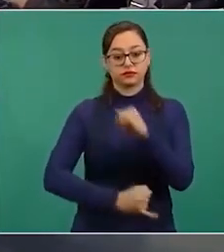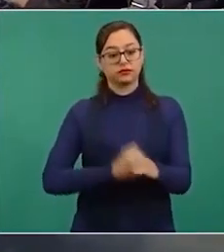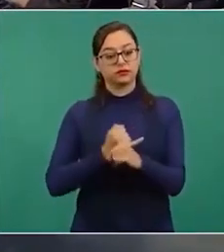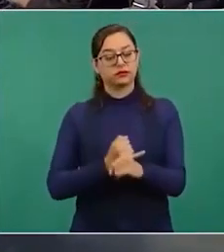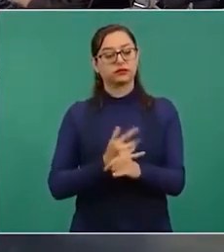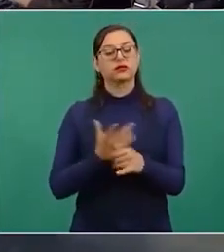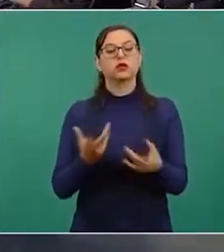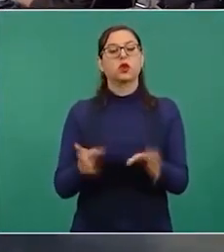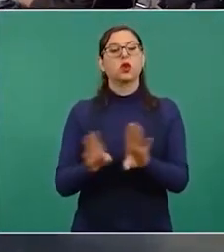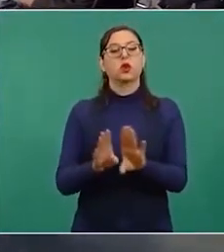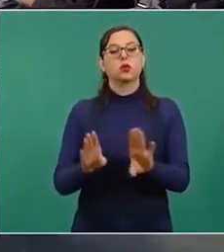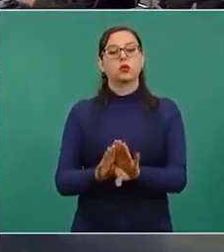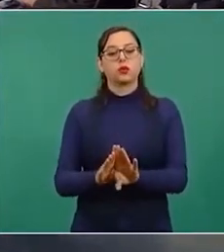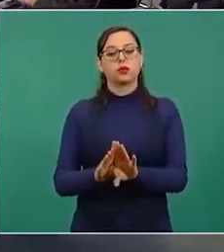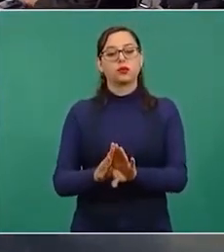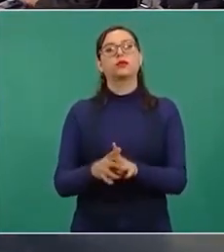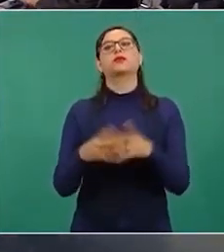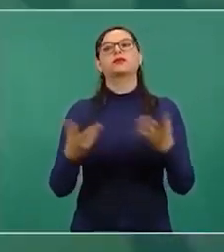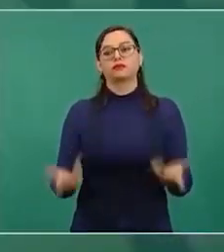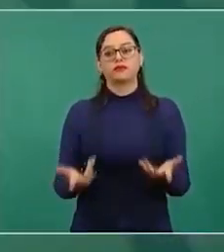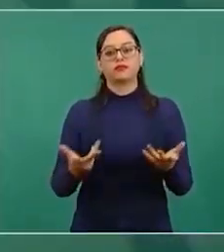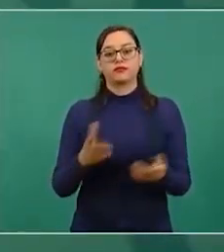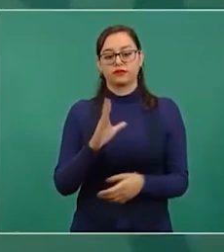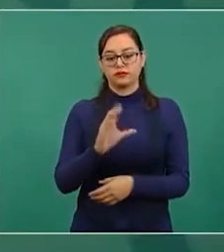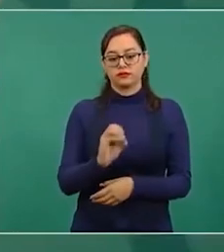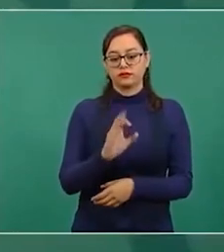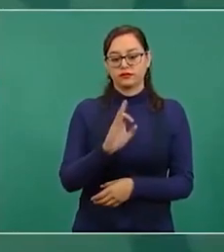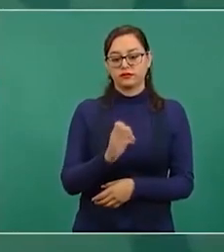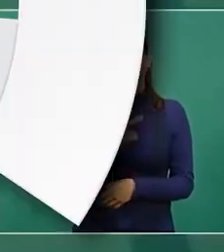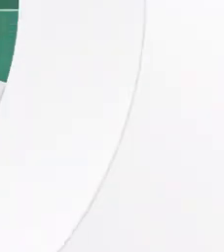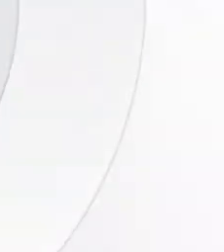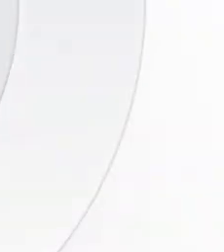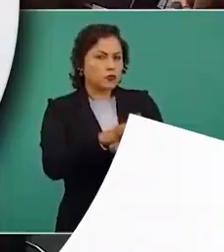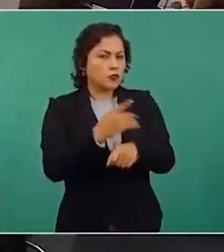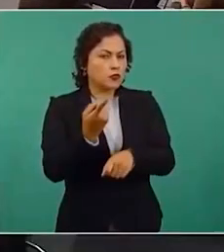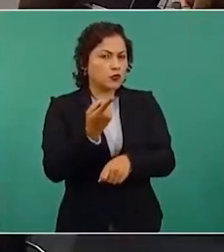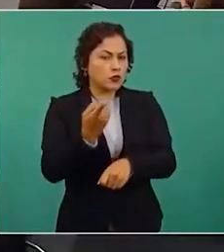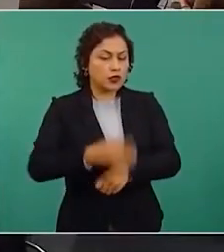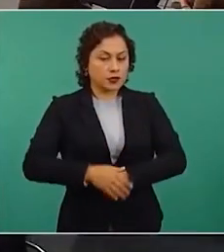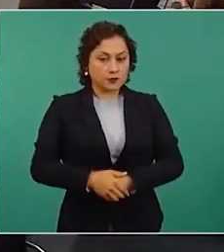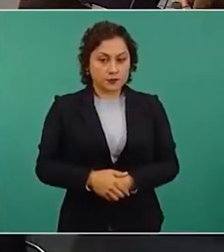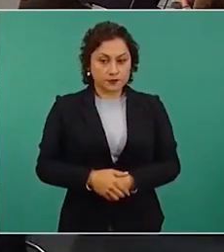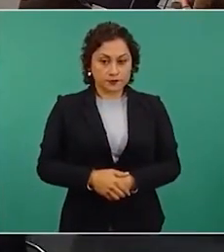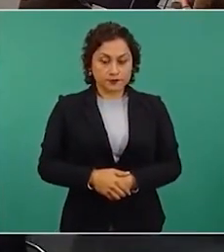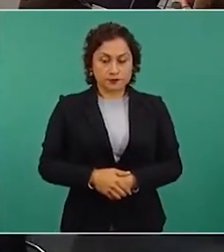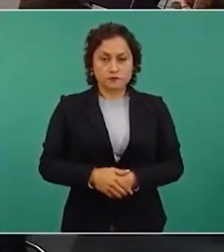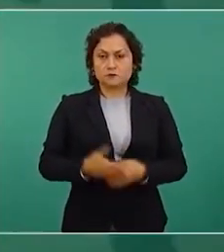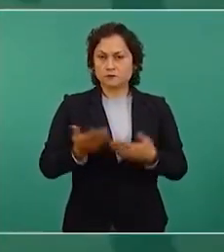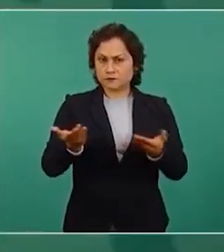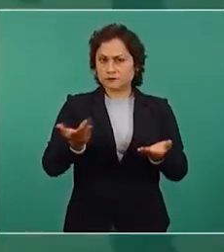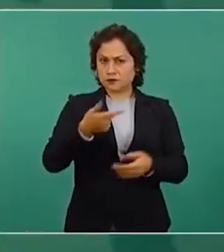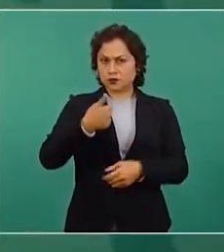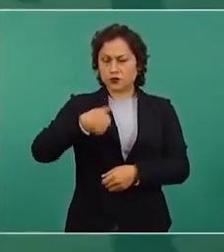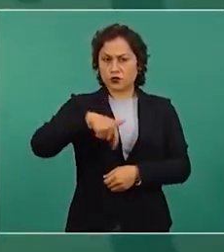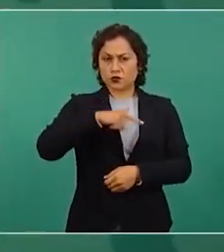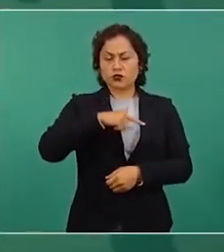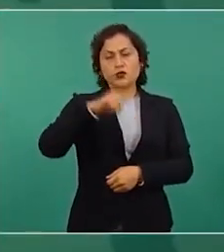permite es la confianza de ecofepris en otros países participen